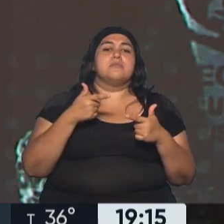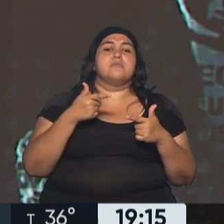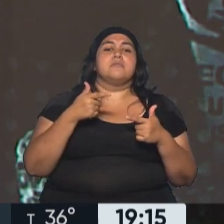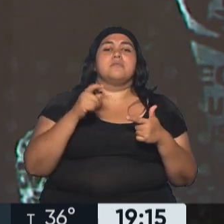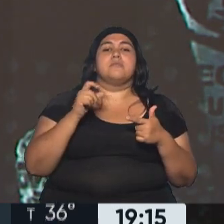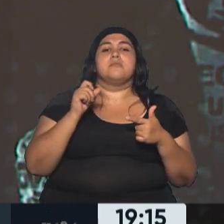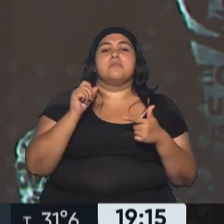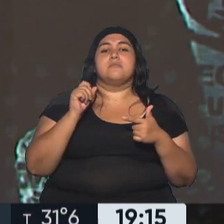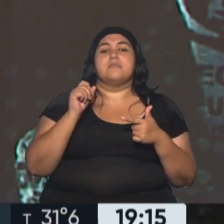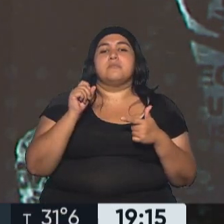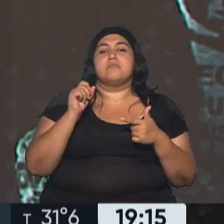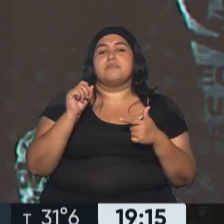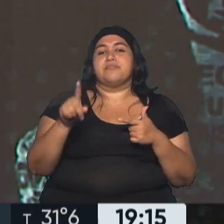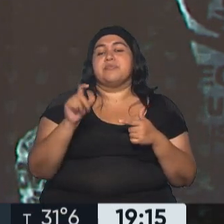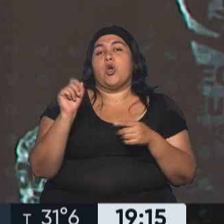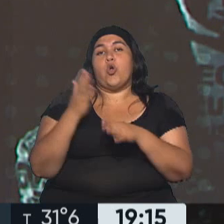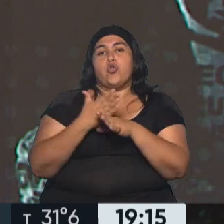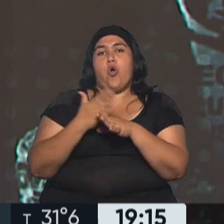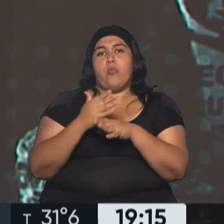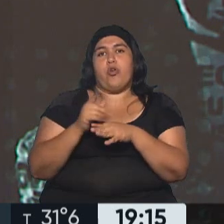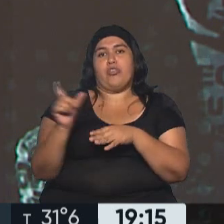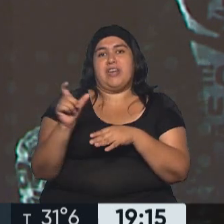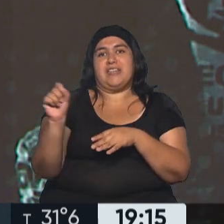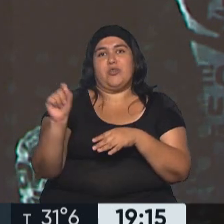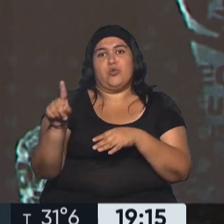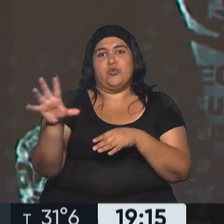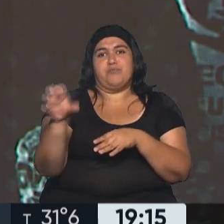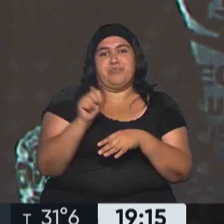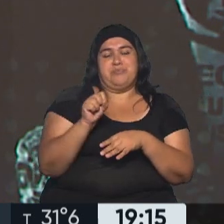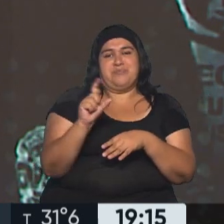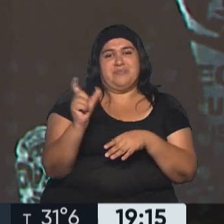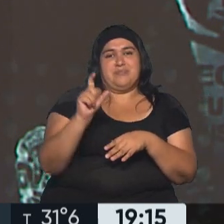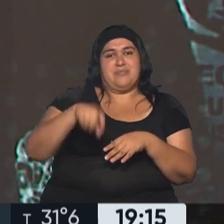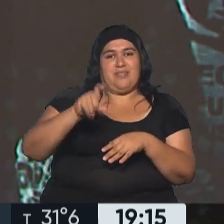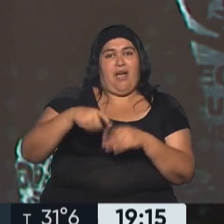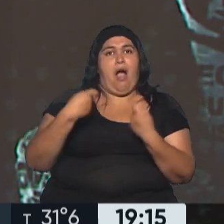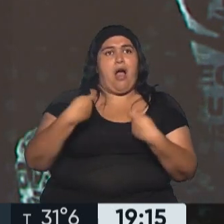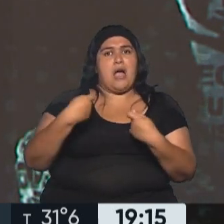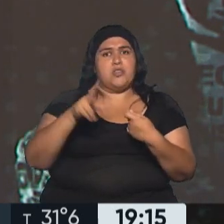tarjeta de una extensión de su novio. Y había llegado un gasto de 300 mil pesos.